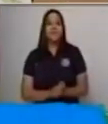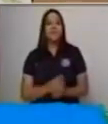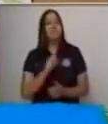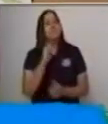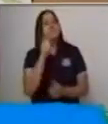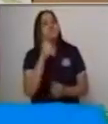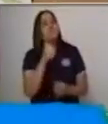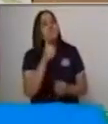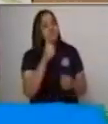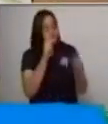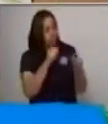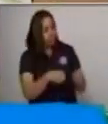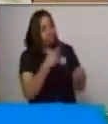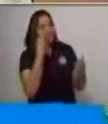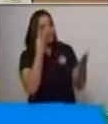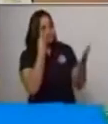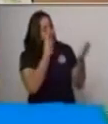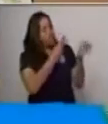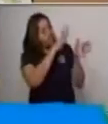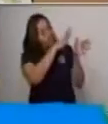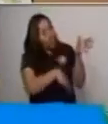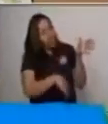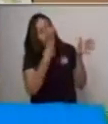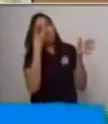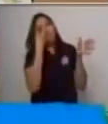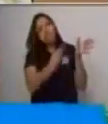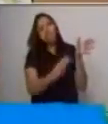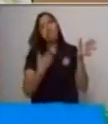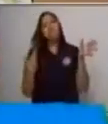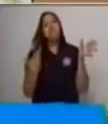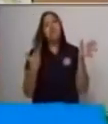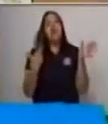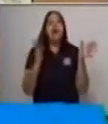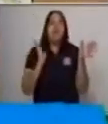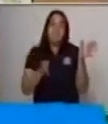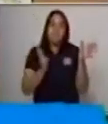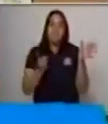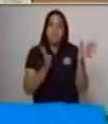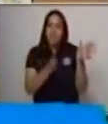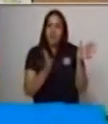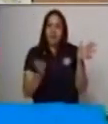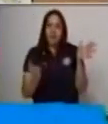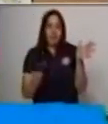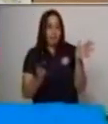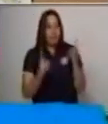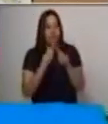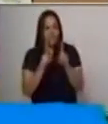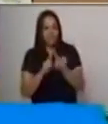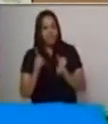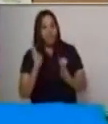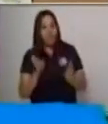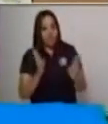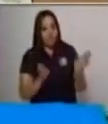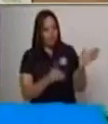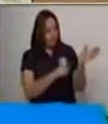Podemos observar perros, unos perritos.